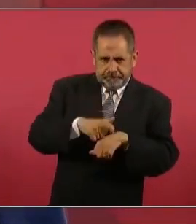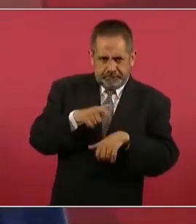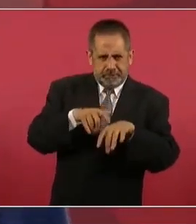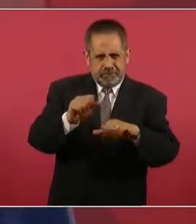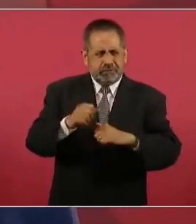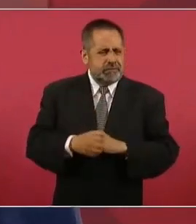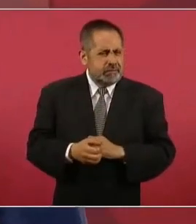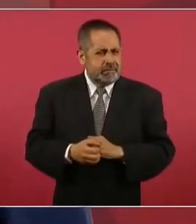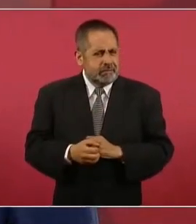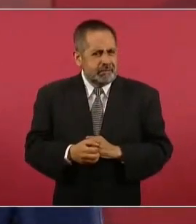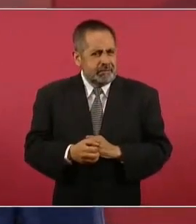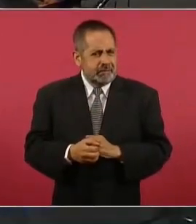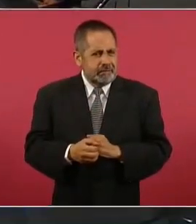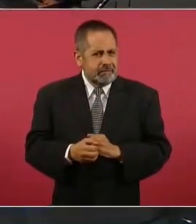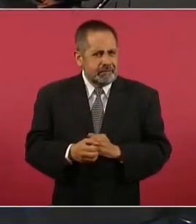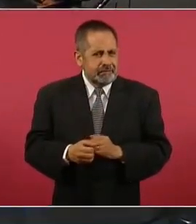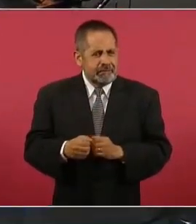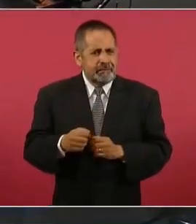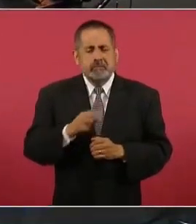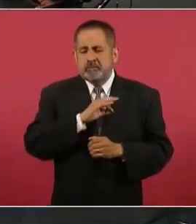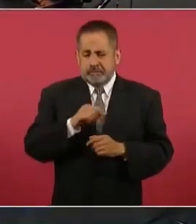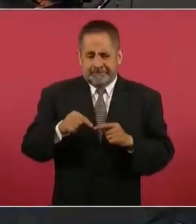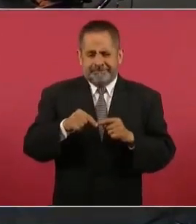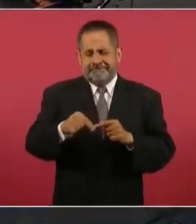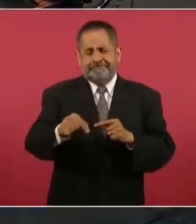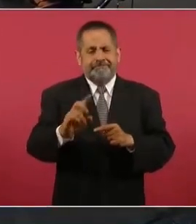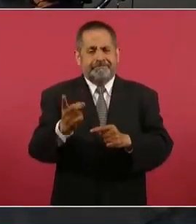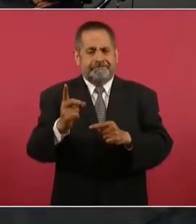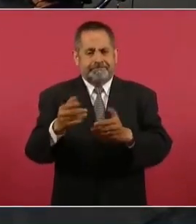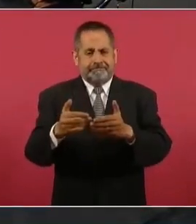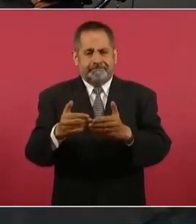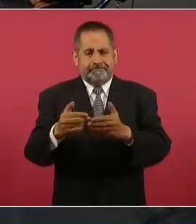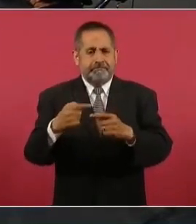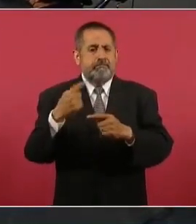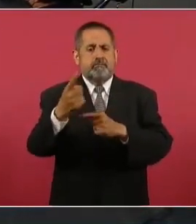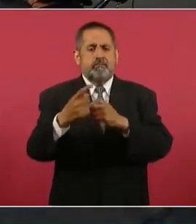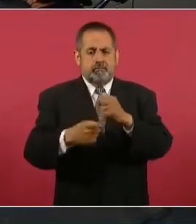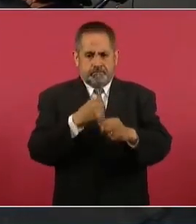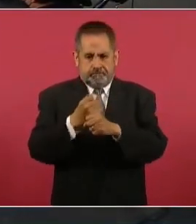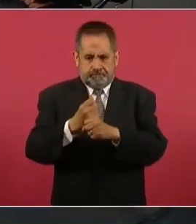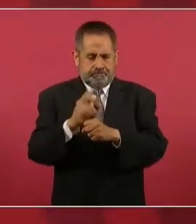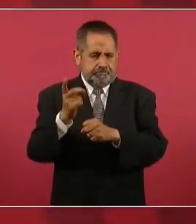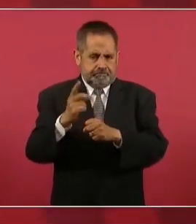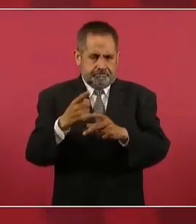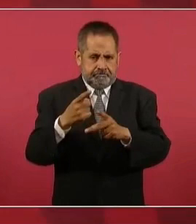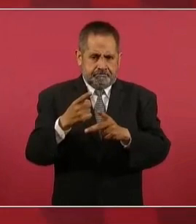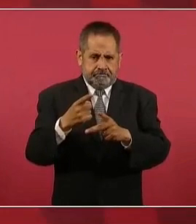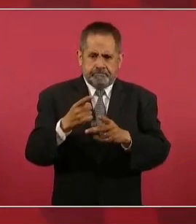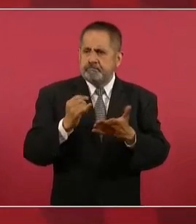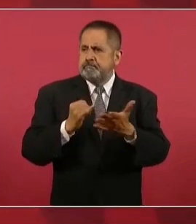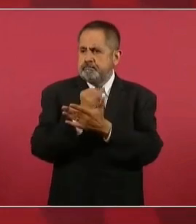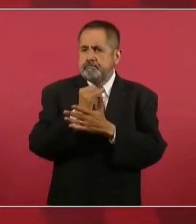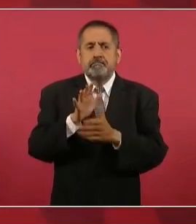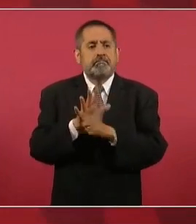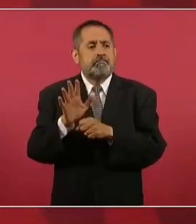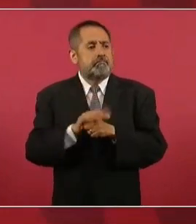Tenemos hasta diciembre del año próximo para